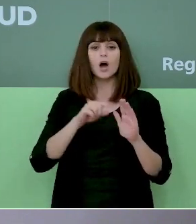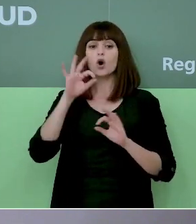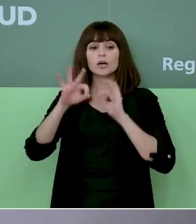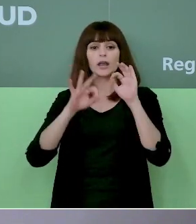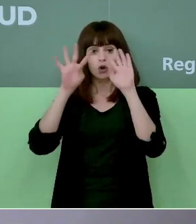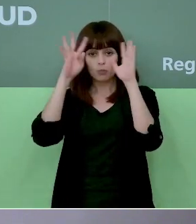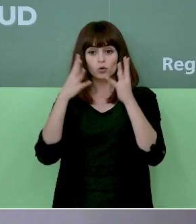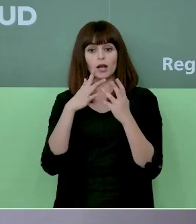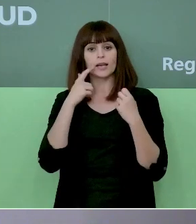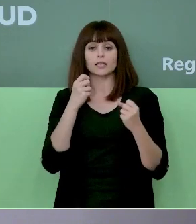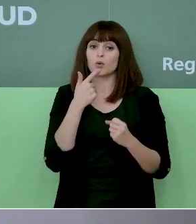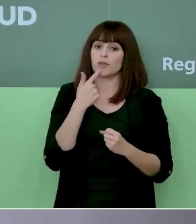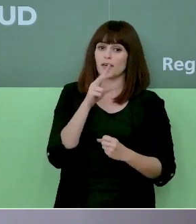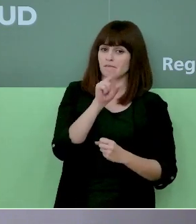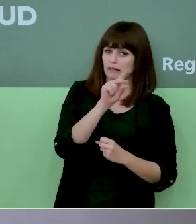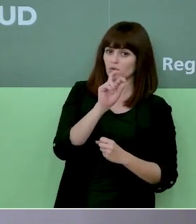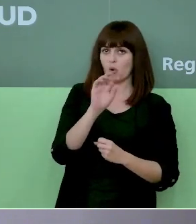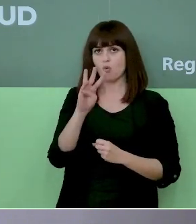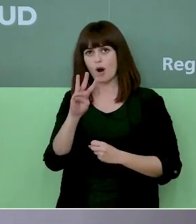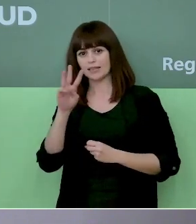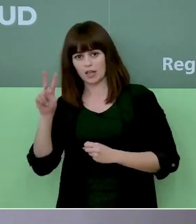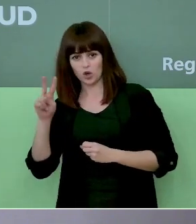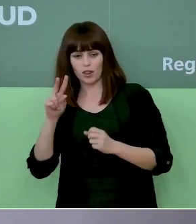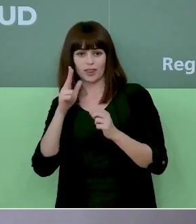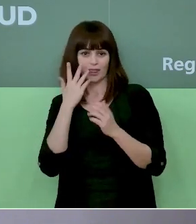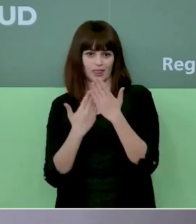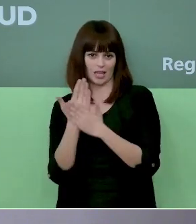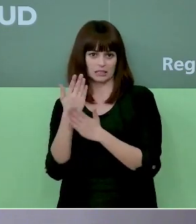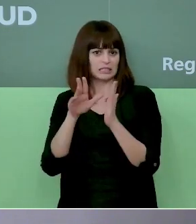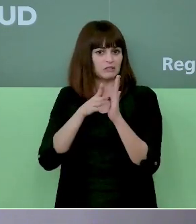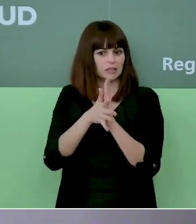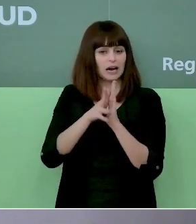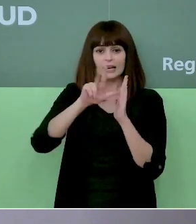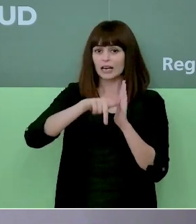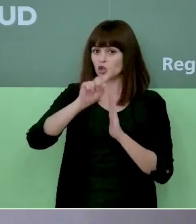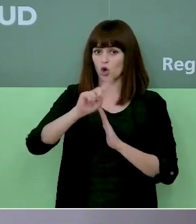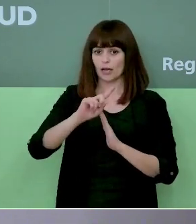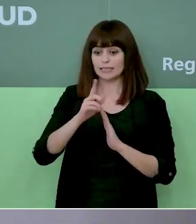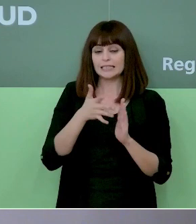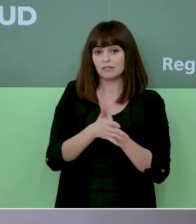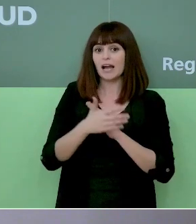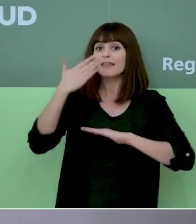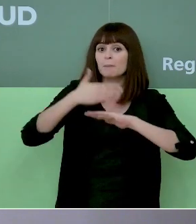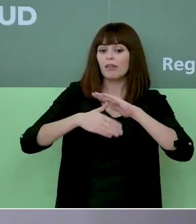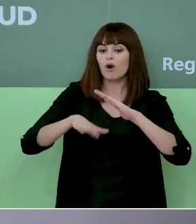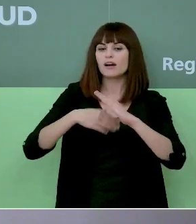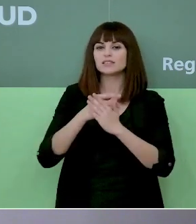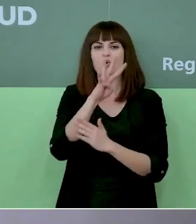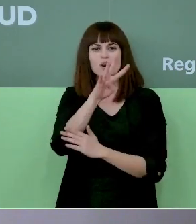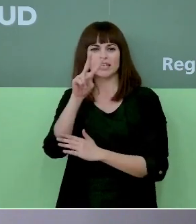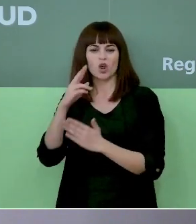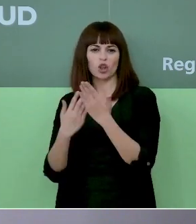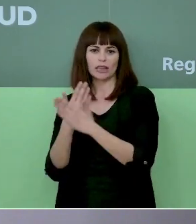dice es que entre 21 y 42 días. No es un retraso, es que la segunda dosis se pueda administrar hasta los 42 días sin